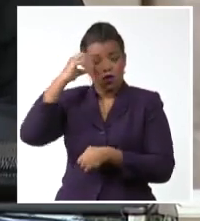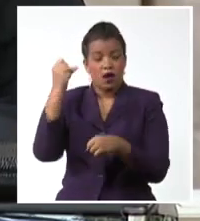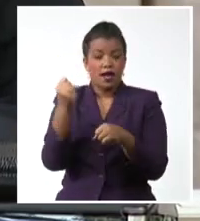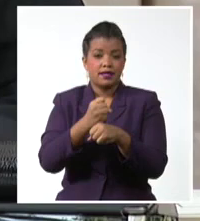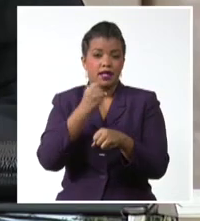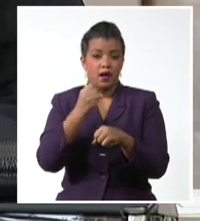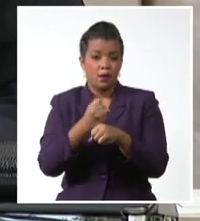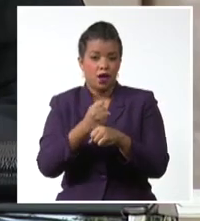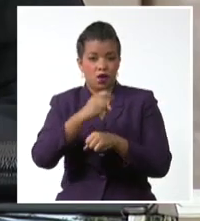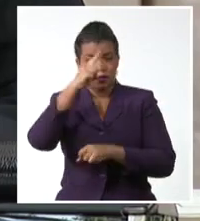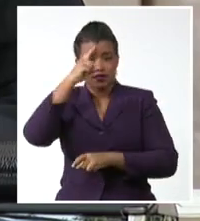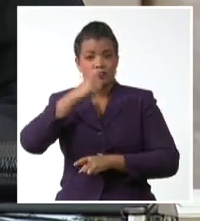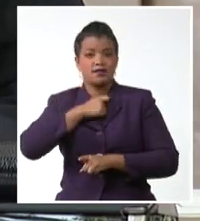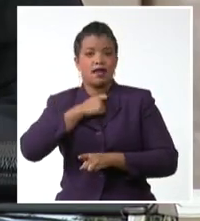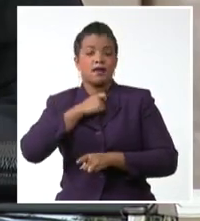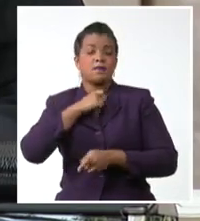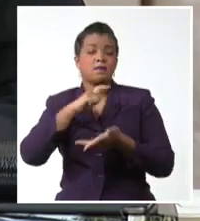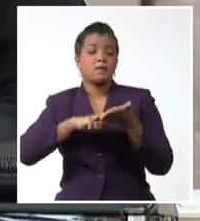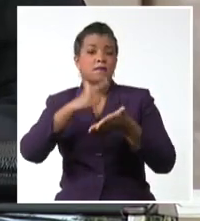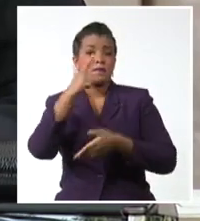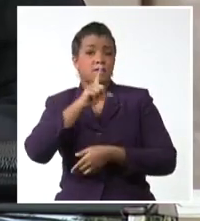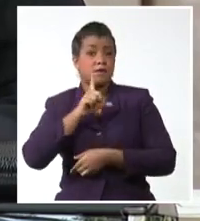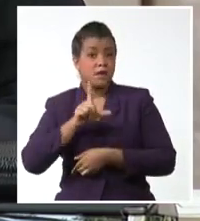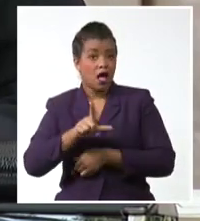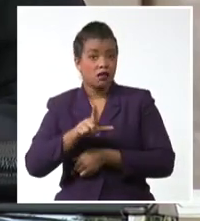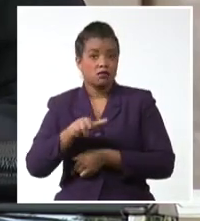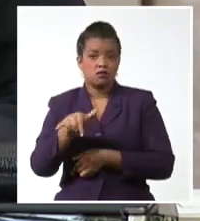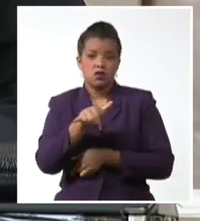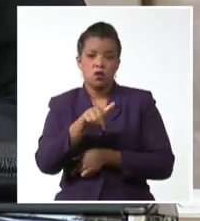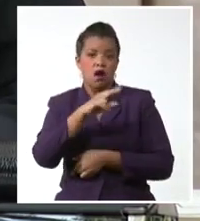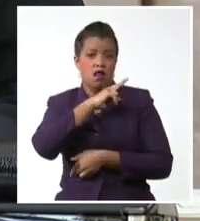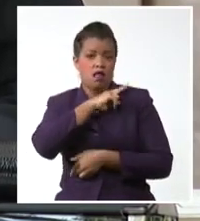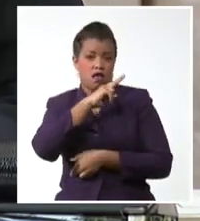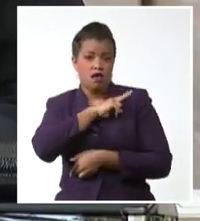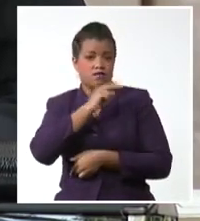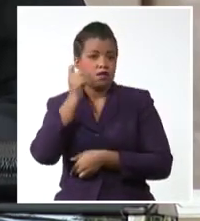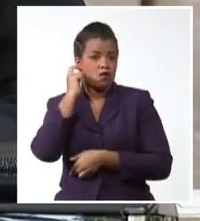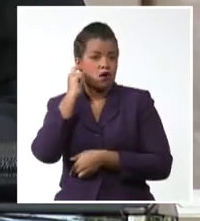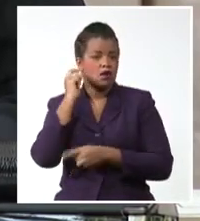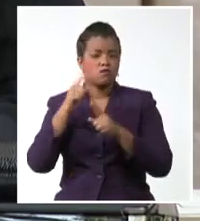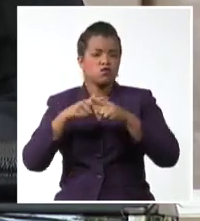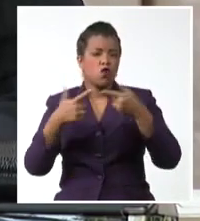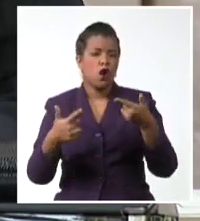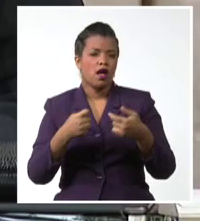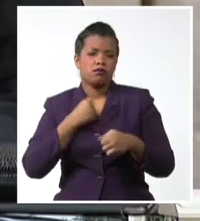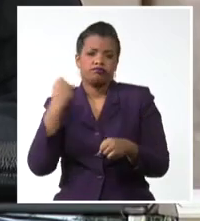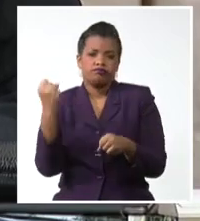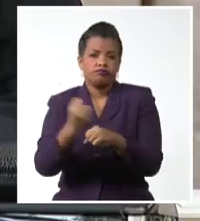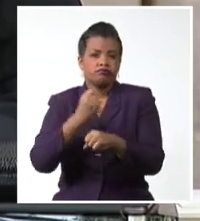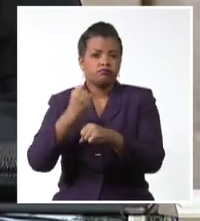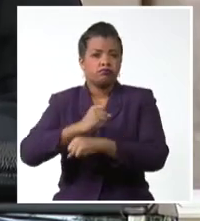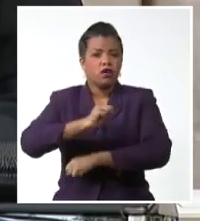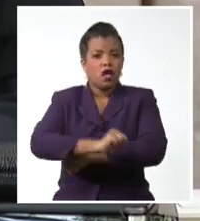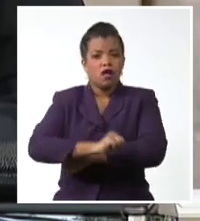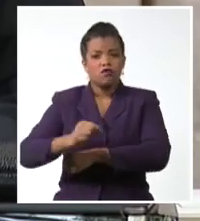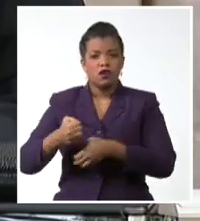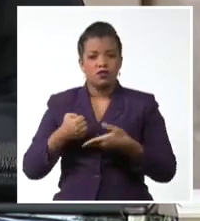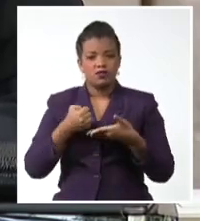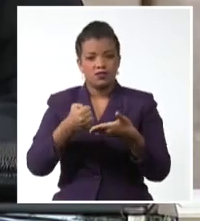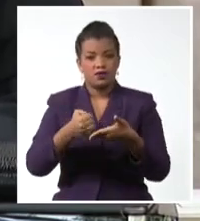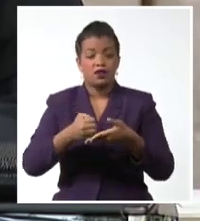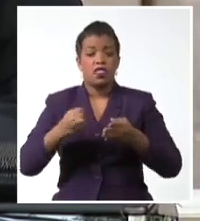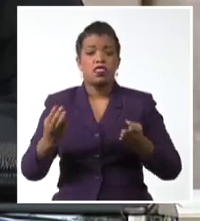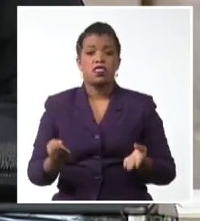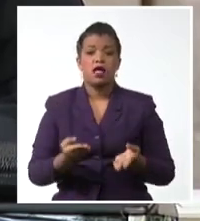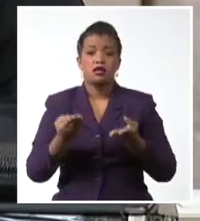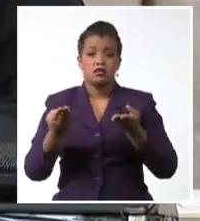Cepal y a la señora Alicia Bárcena por su dedicación y esfuerzo en pos del desarrollo sostenible en